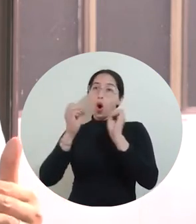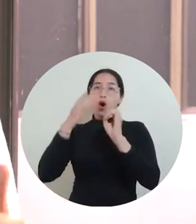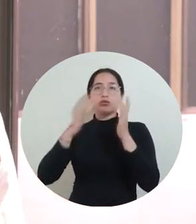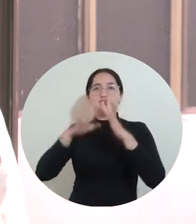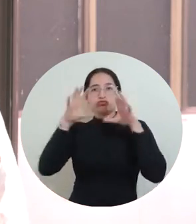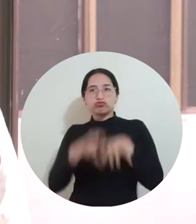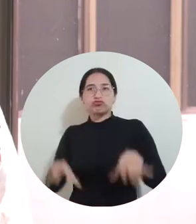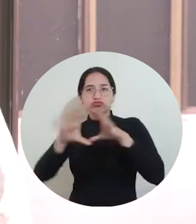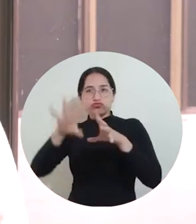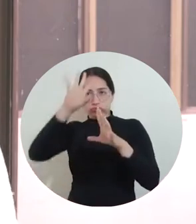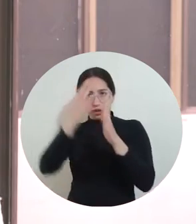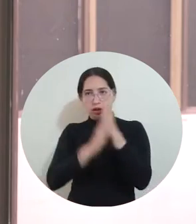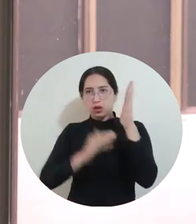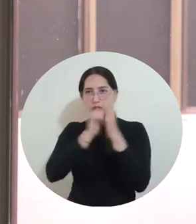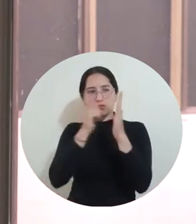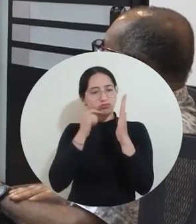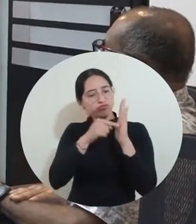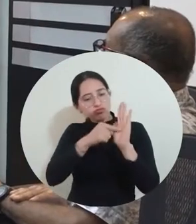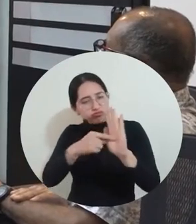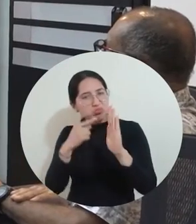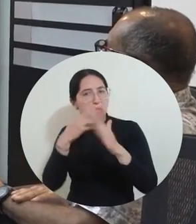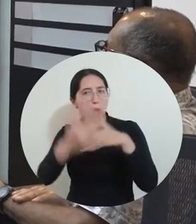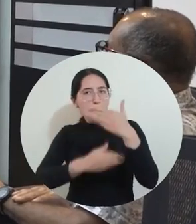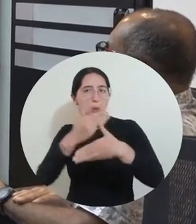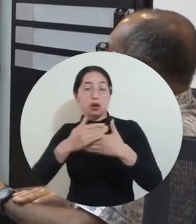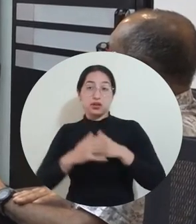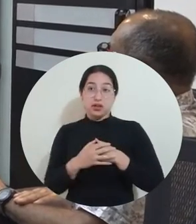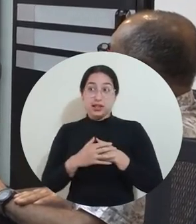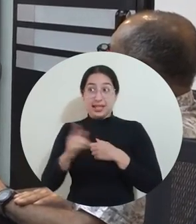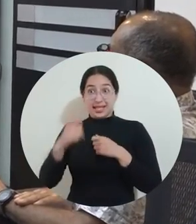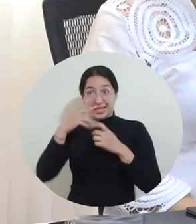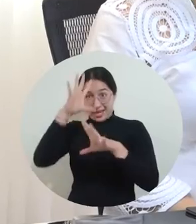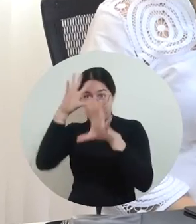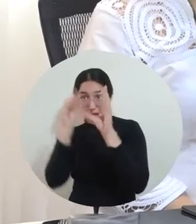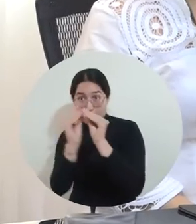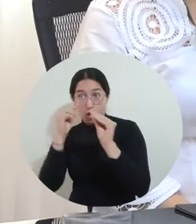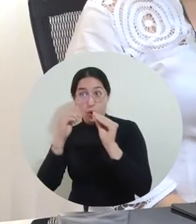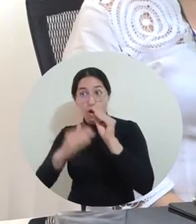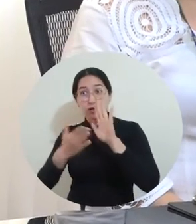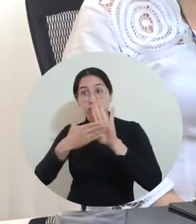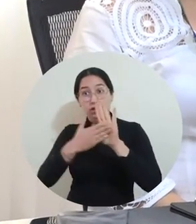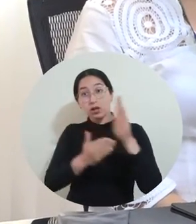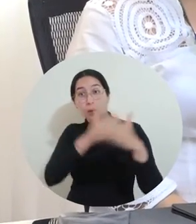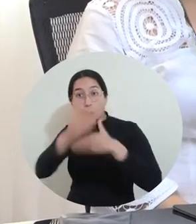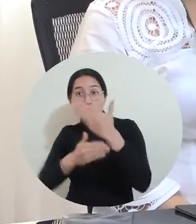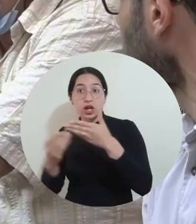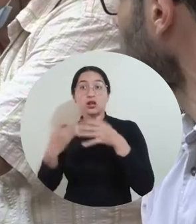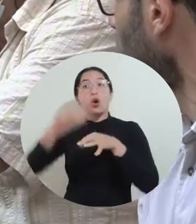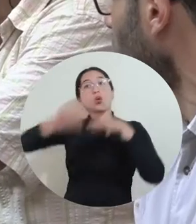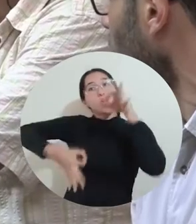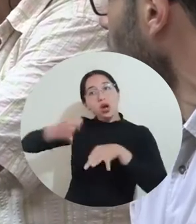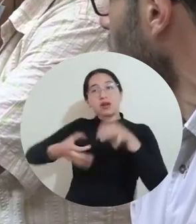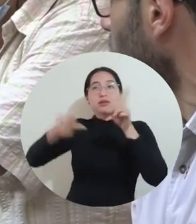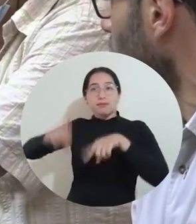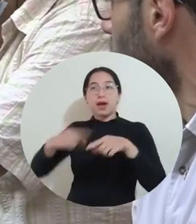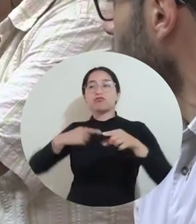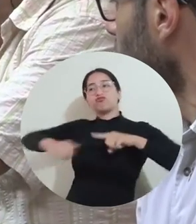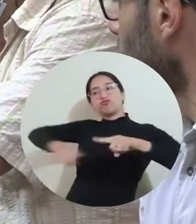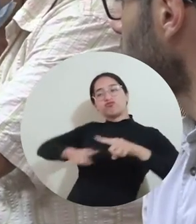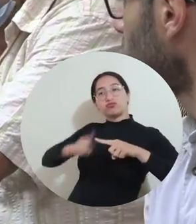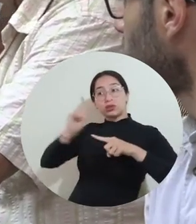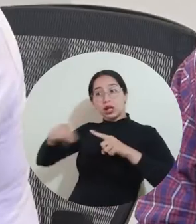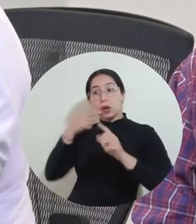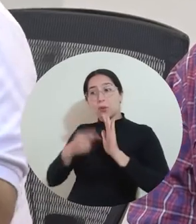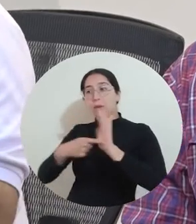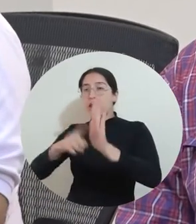las comunidades tener un respaldo jurídico. Estos acuerdos de pesca tendrán un respaldo jurídico en actos administrativos, lo que dará luz verde